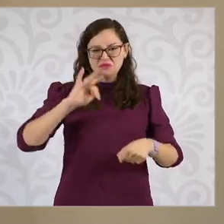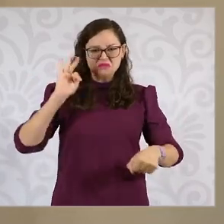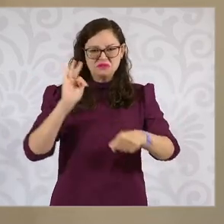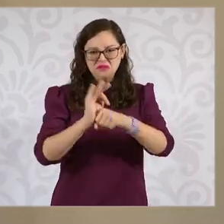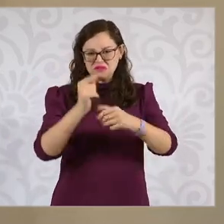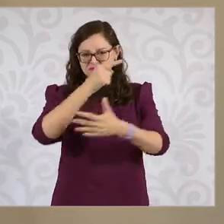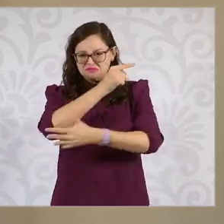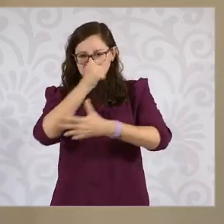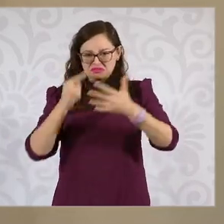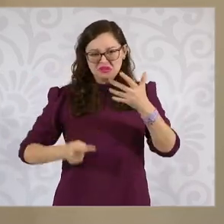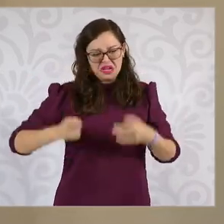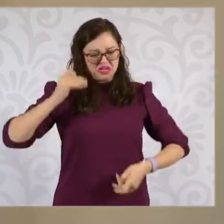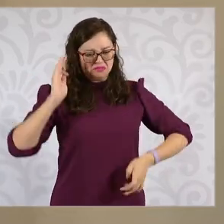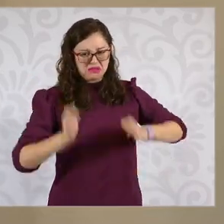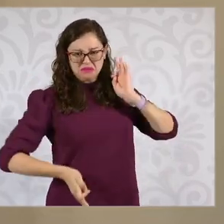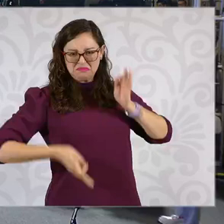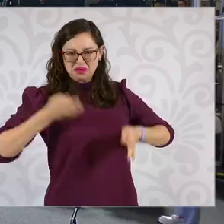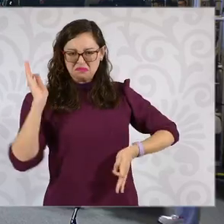pone.